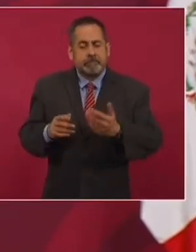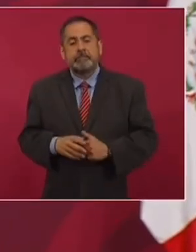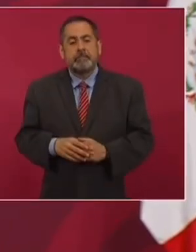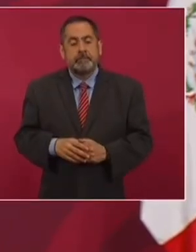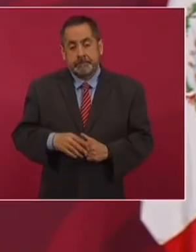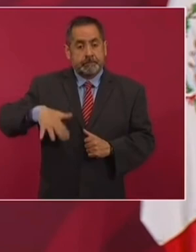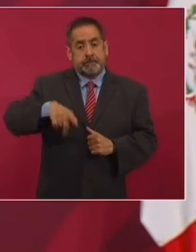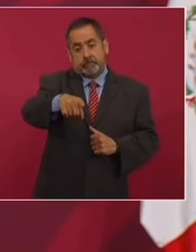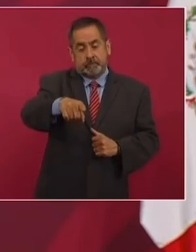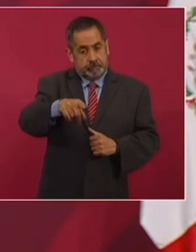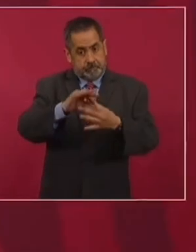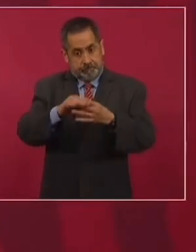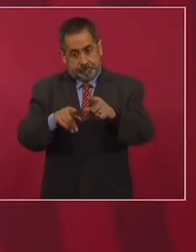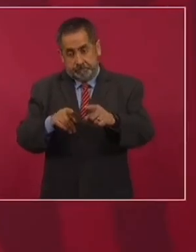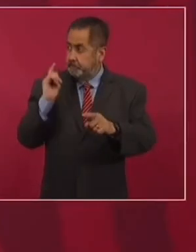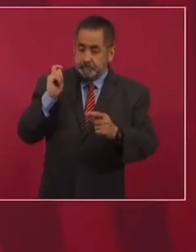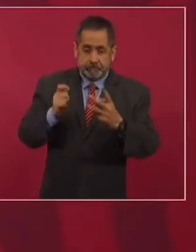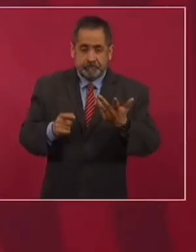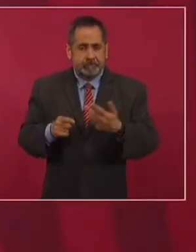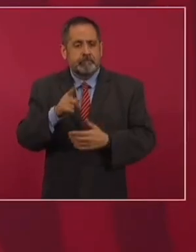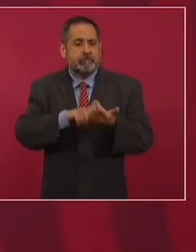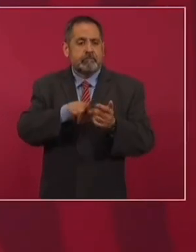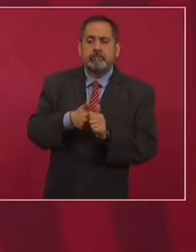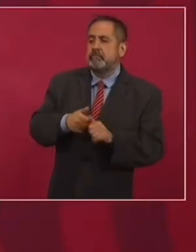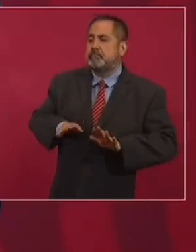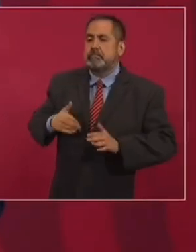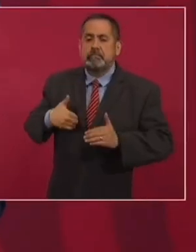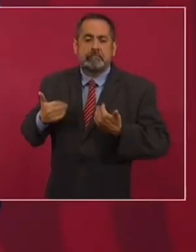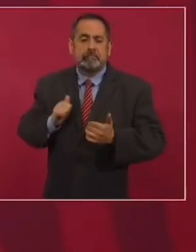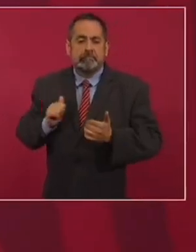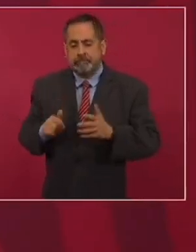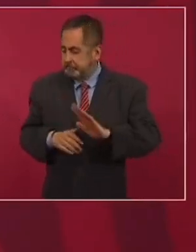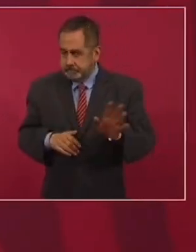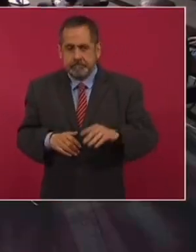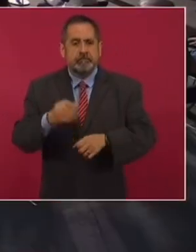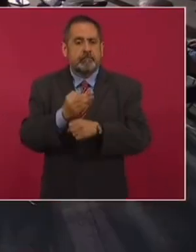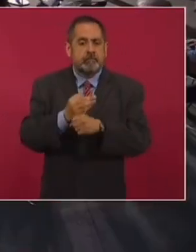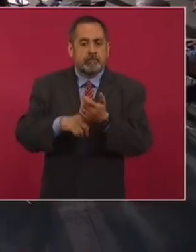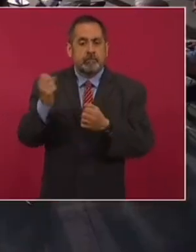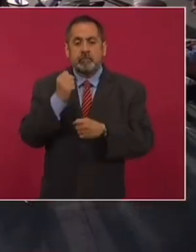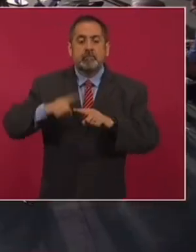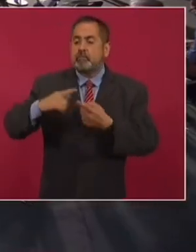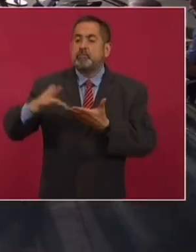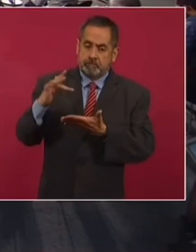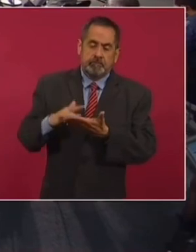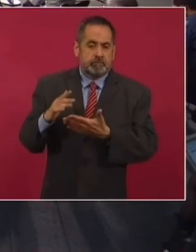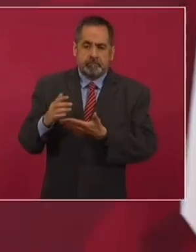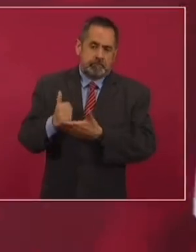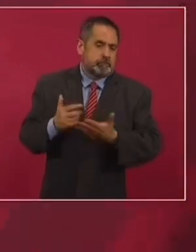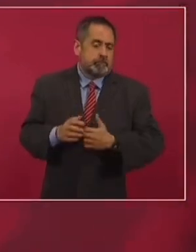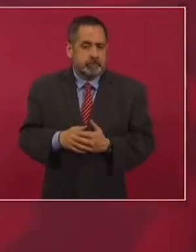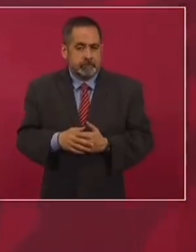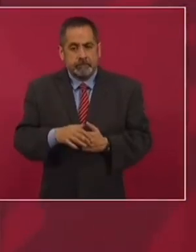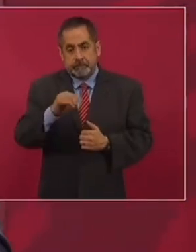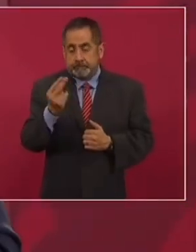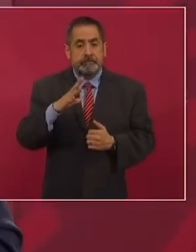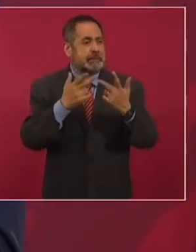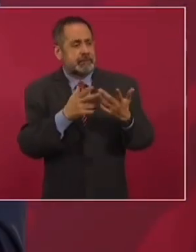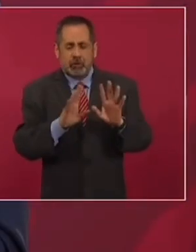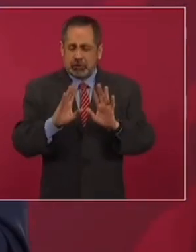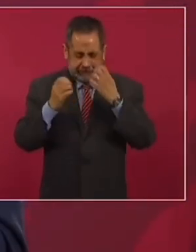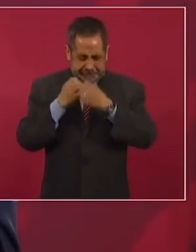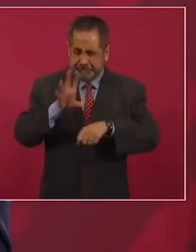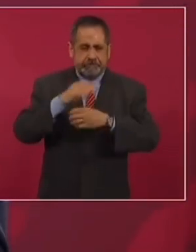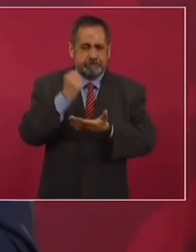Entonces, lo que hay detrás de todo esto son esos intereses. Pero afortunadamente se tiene el apoyo del pueblo. Y sí, se tienen todos los